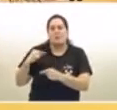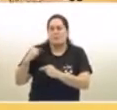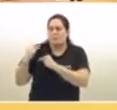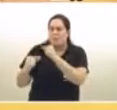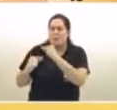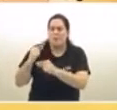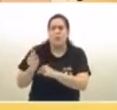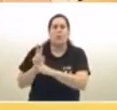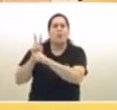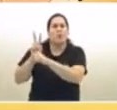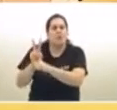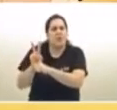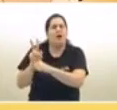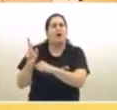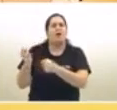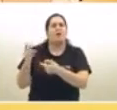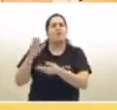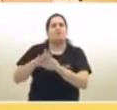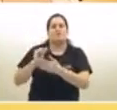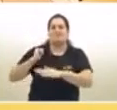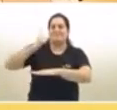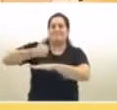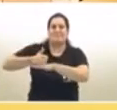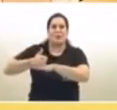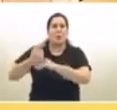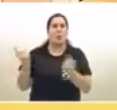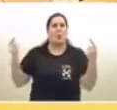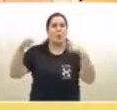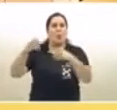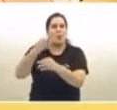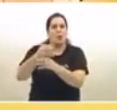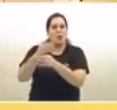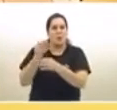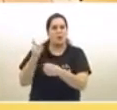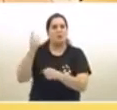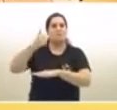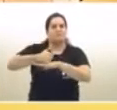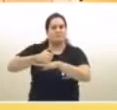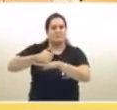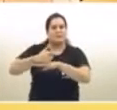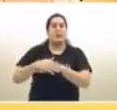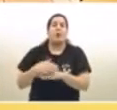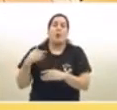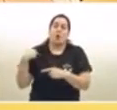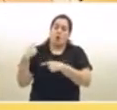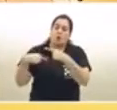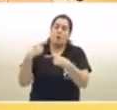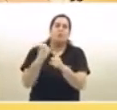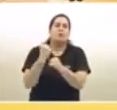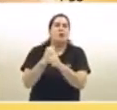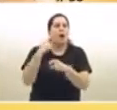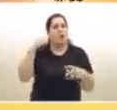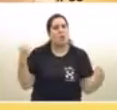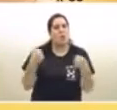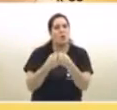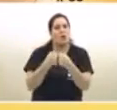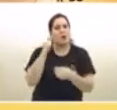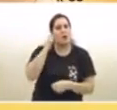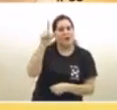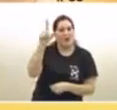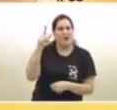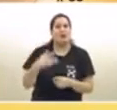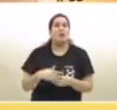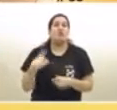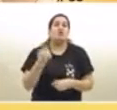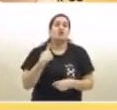de la presencialidad en las escuelas. Vamos a seguir trabajando para ponernos de acuerdo. Nosotros estamos convencidos